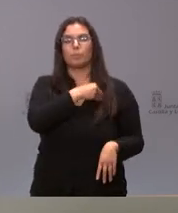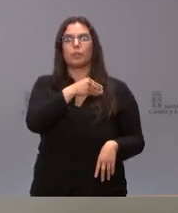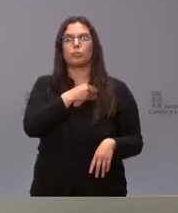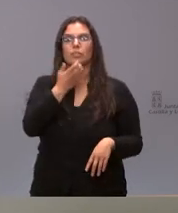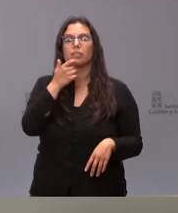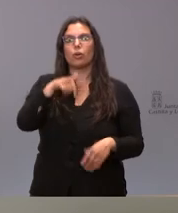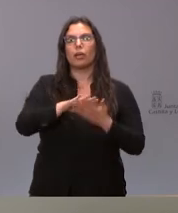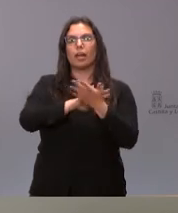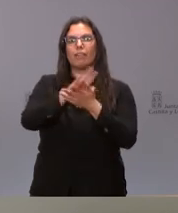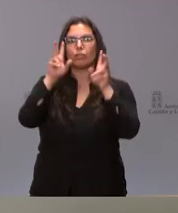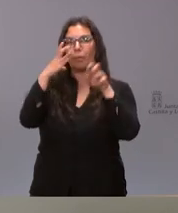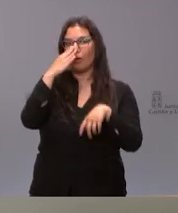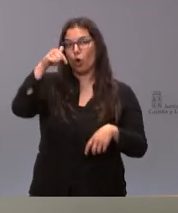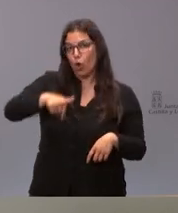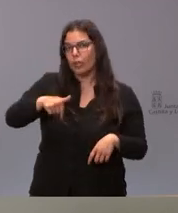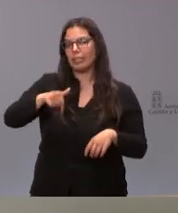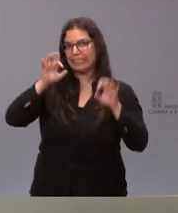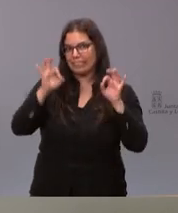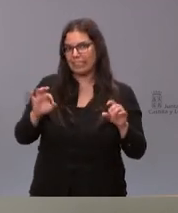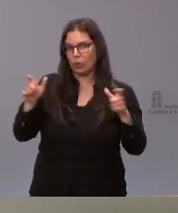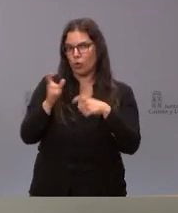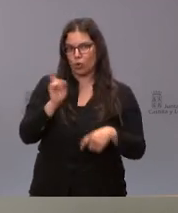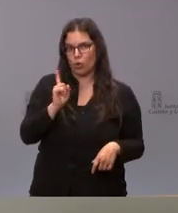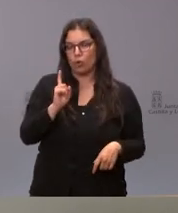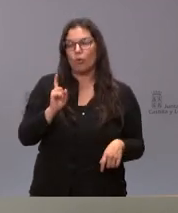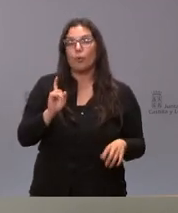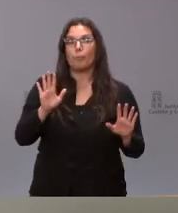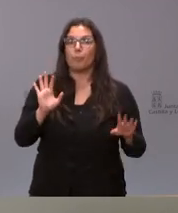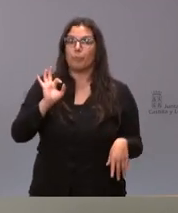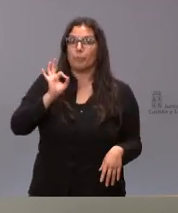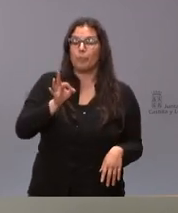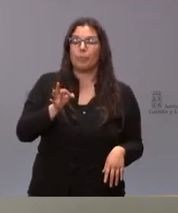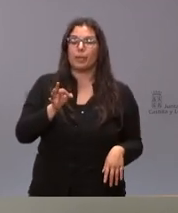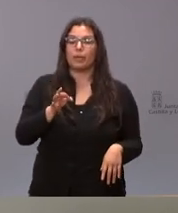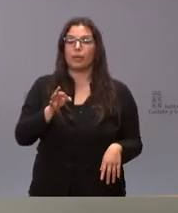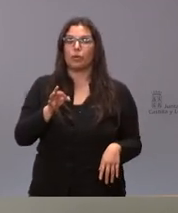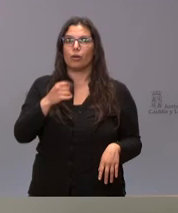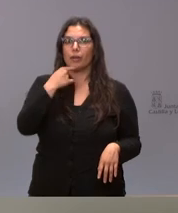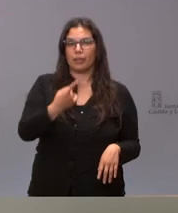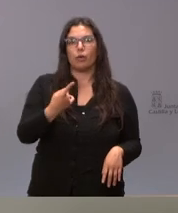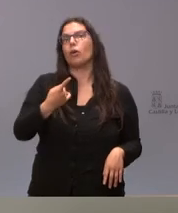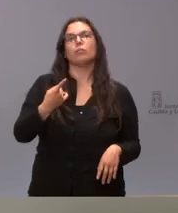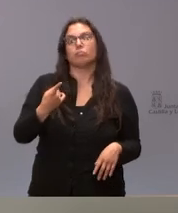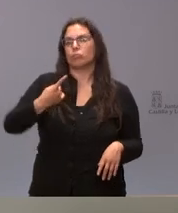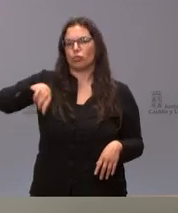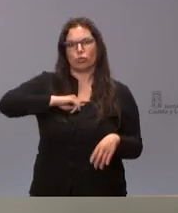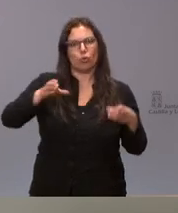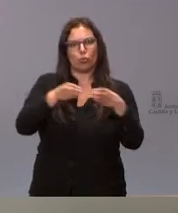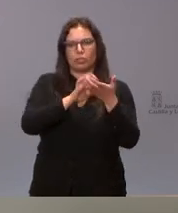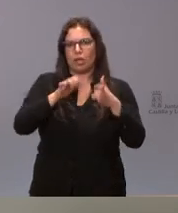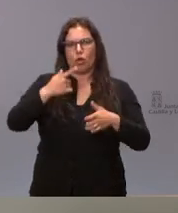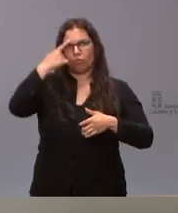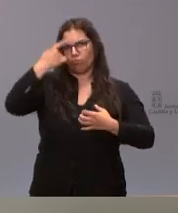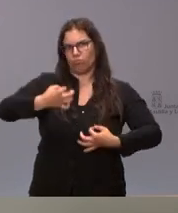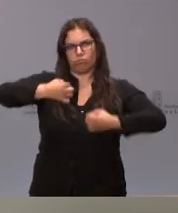hablado hoy del lobo en concreto hoy no pero sí que en relación con este asunto le reafirmó la posición de la Junta de Castilla y León nosotros